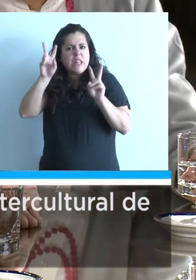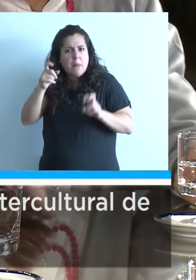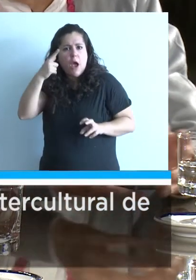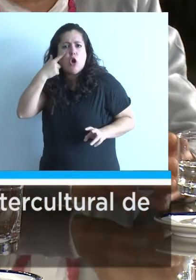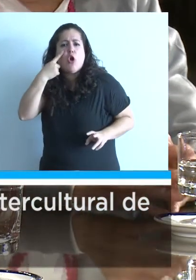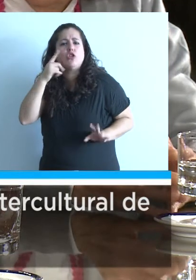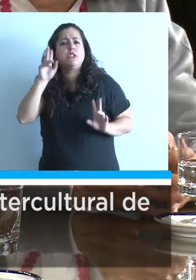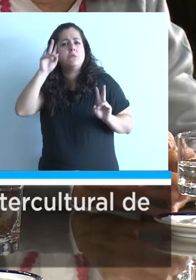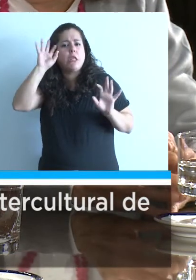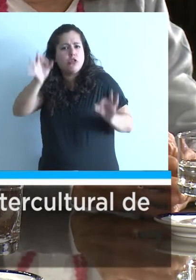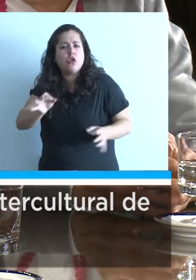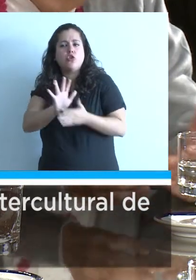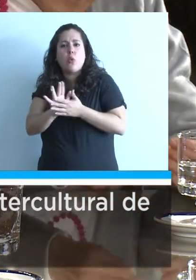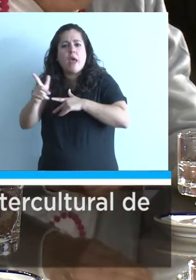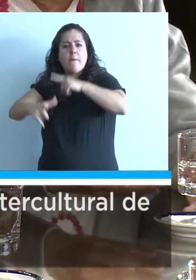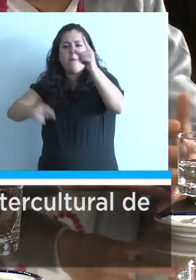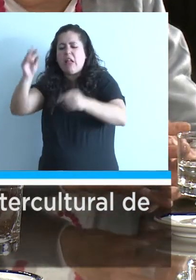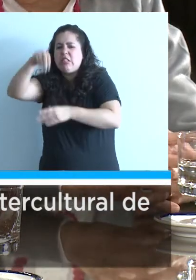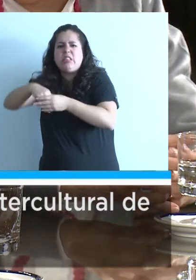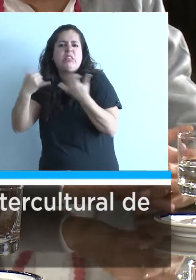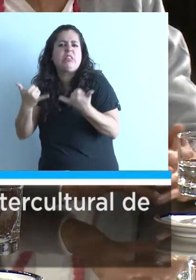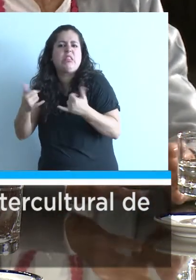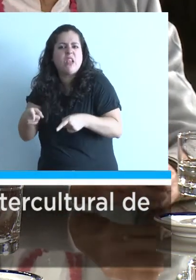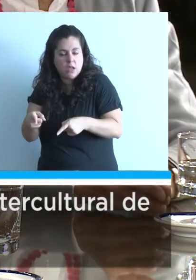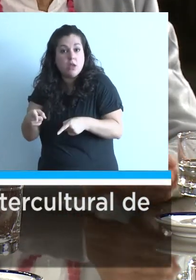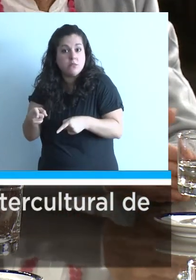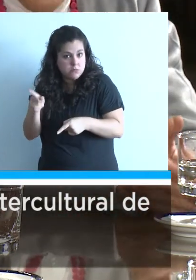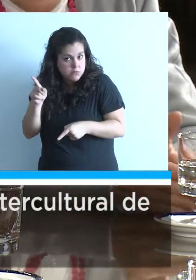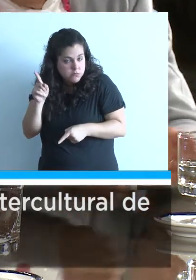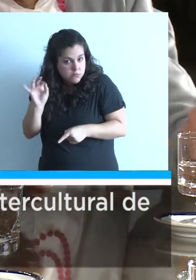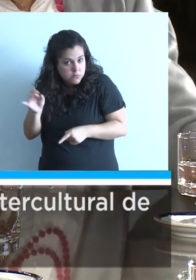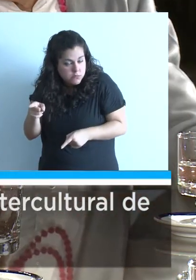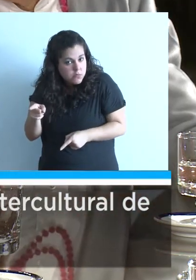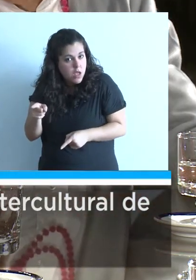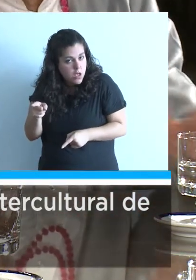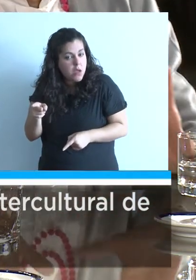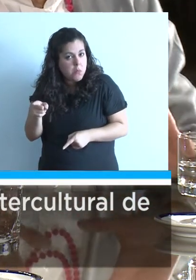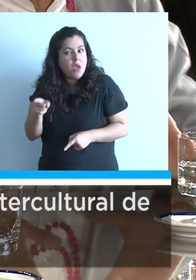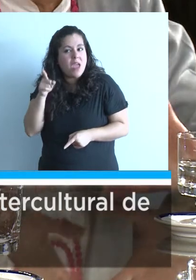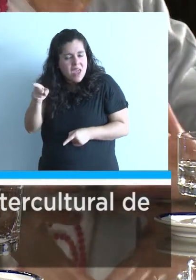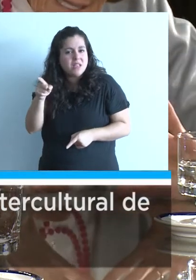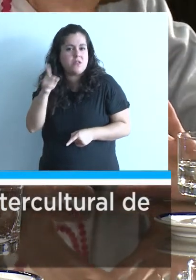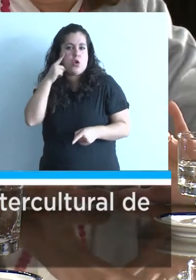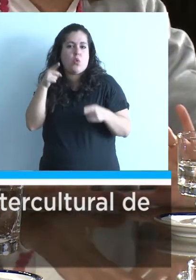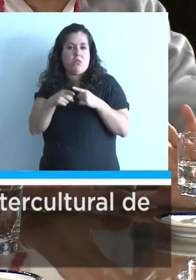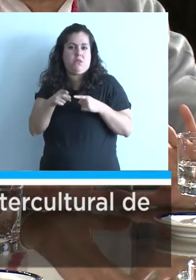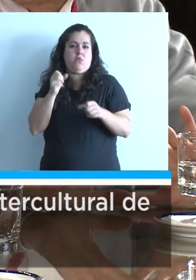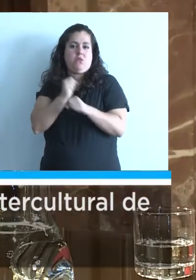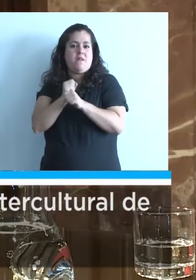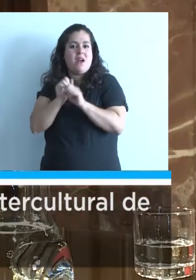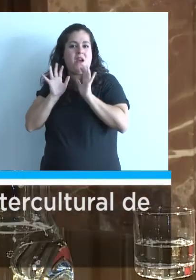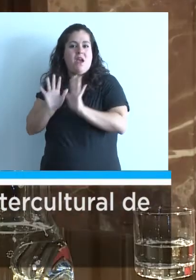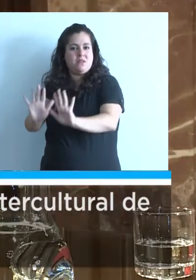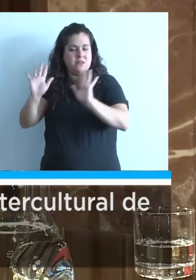conocimiento de la capacidad de las plantas? Entonces, el tema es ese. Trabajar desde esa